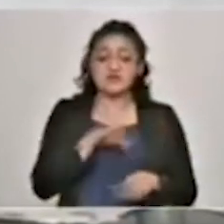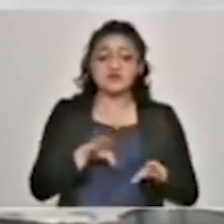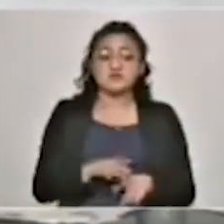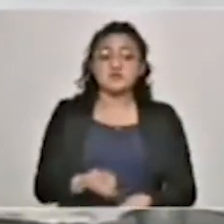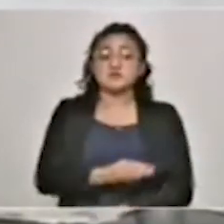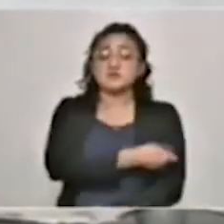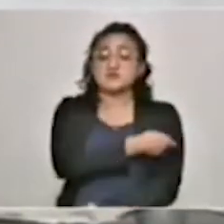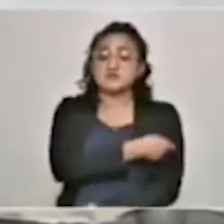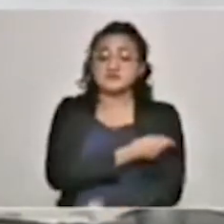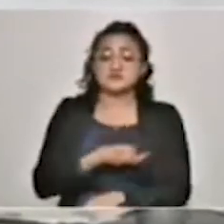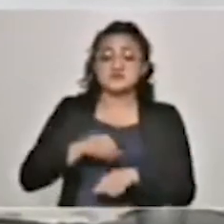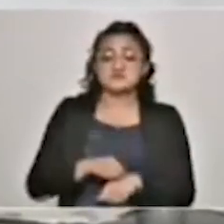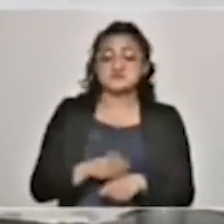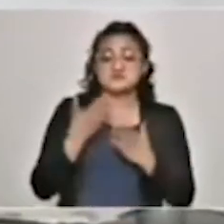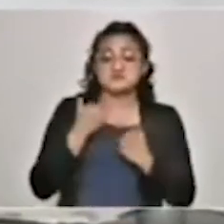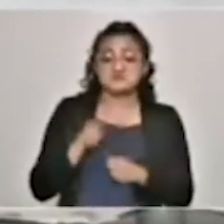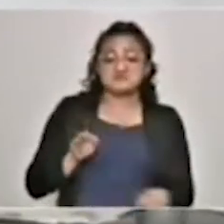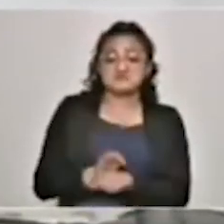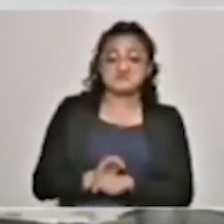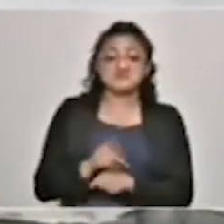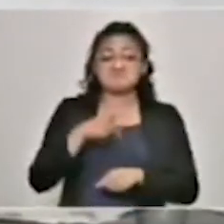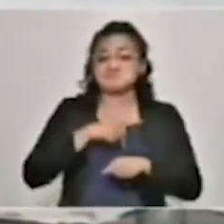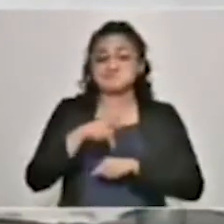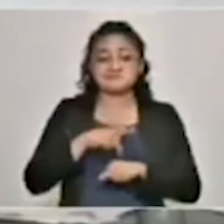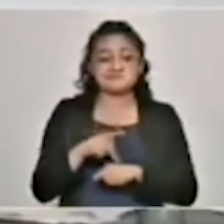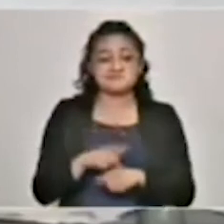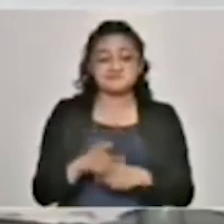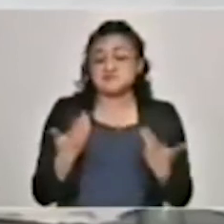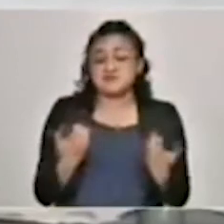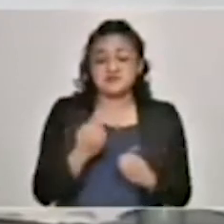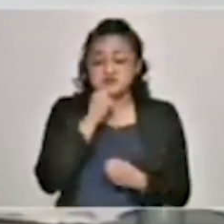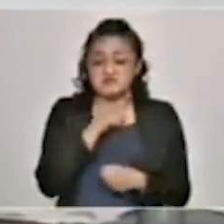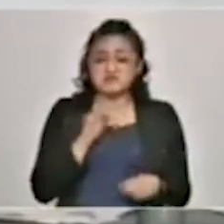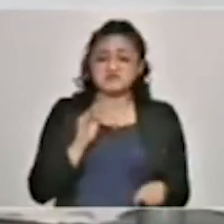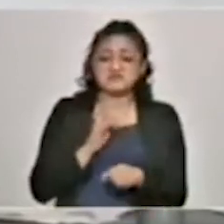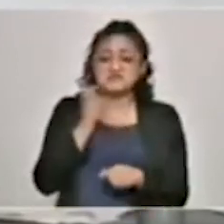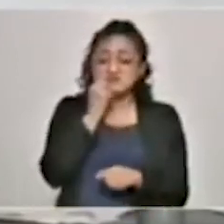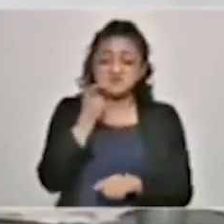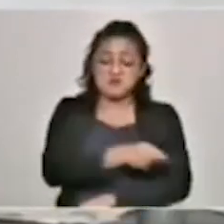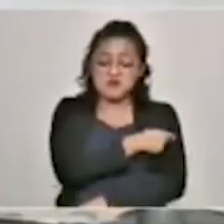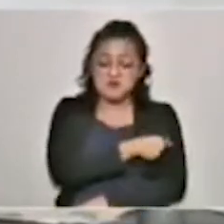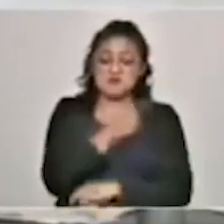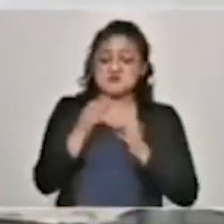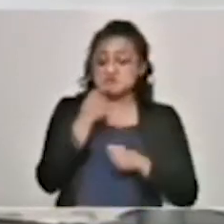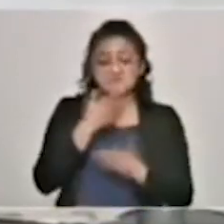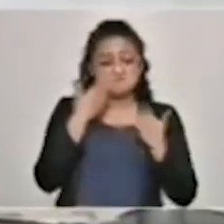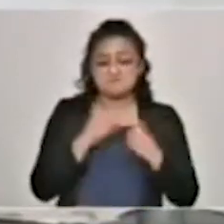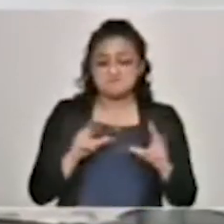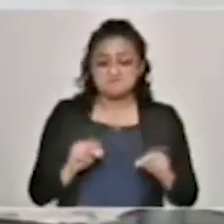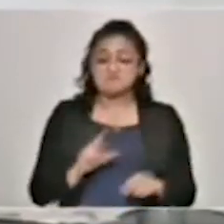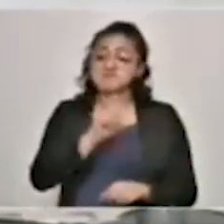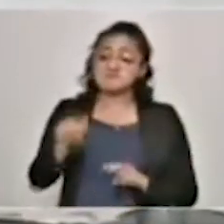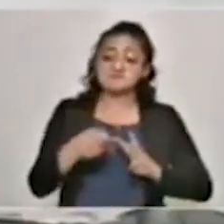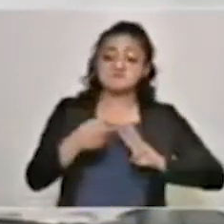inmunidad generada por las vacunas. Es decir, su riesgo es la resistencia tanto a tratamientos como a vacunas. También